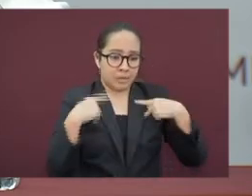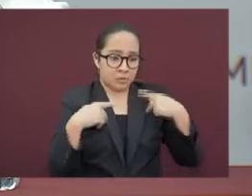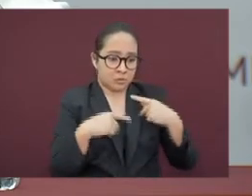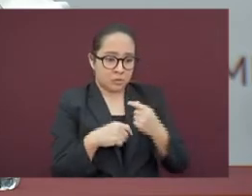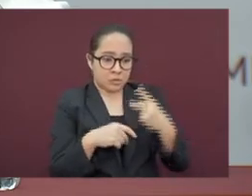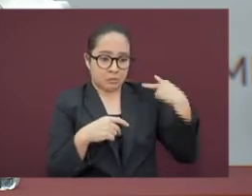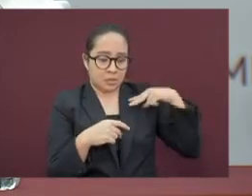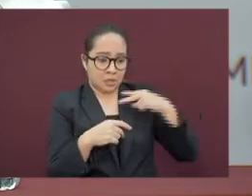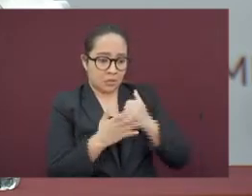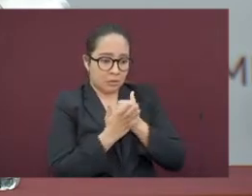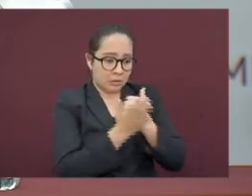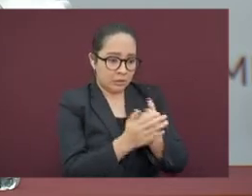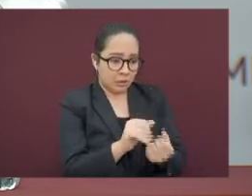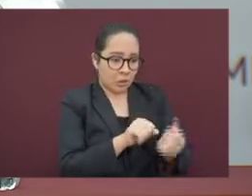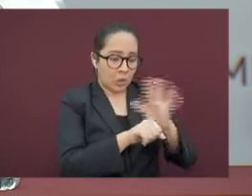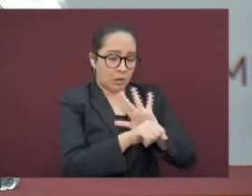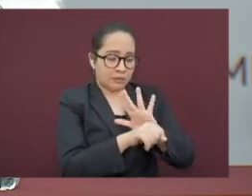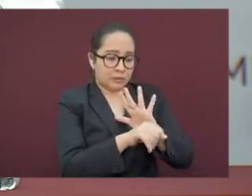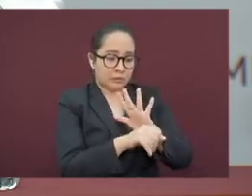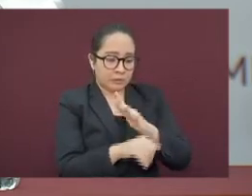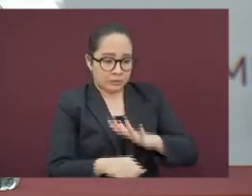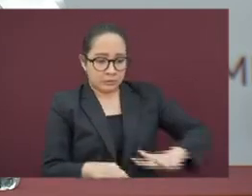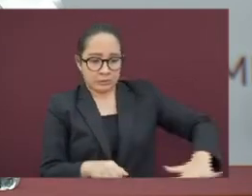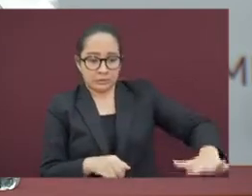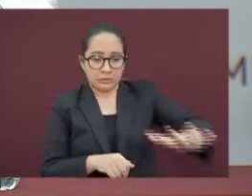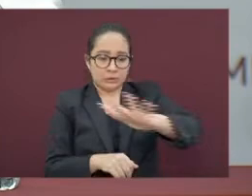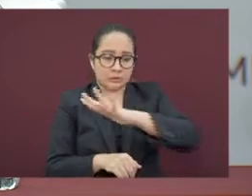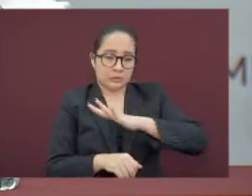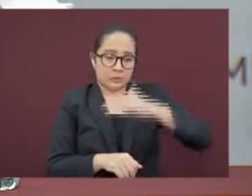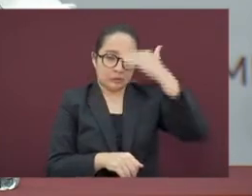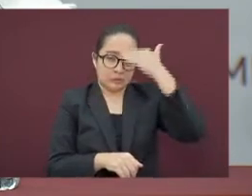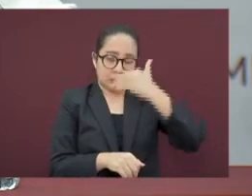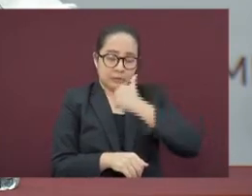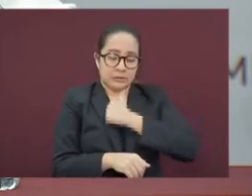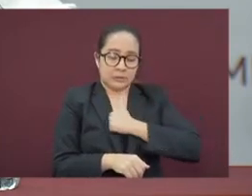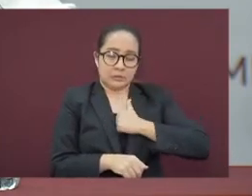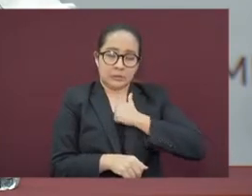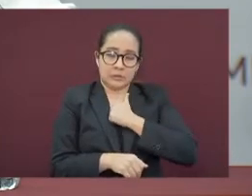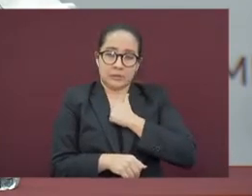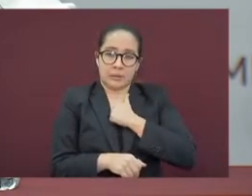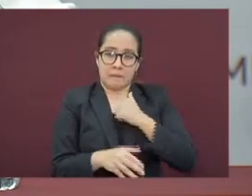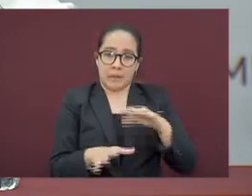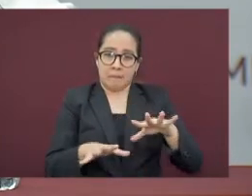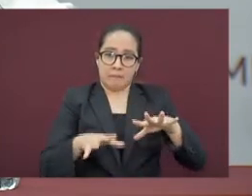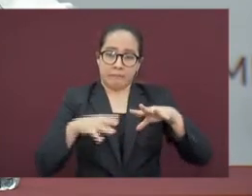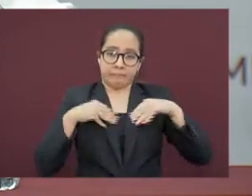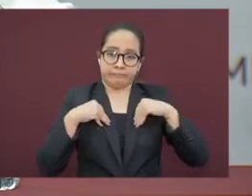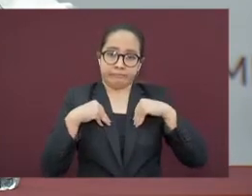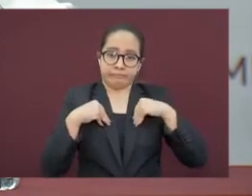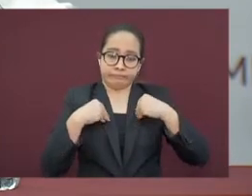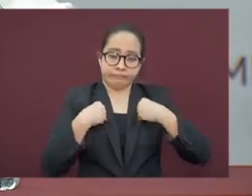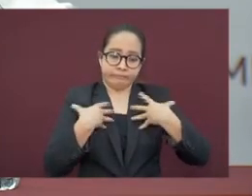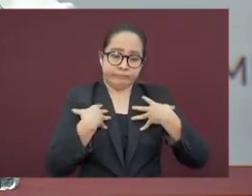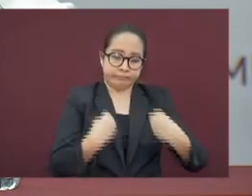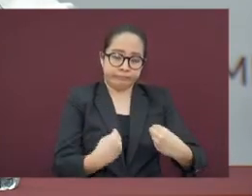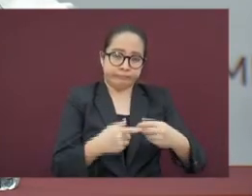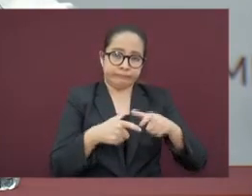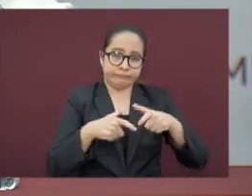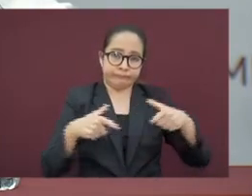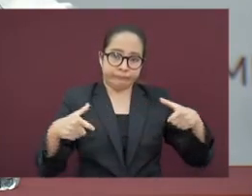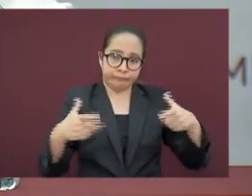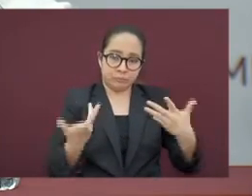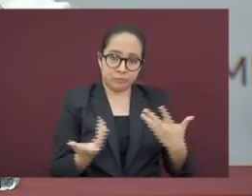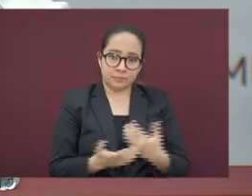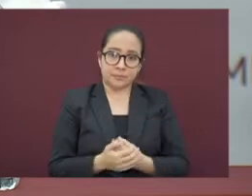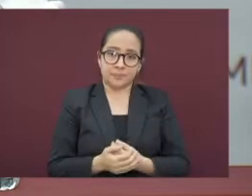que, lamentablemente, se ha contagiado. Abro un paréntesis para